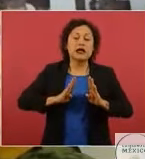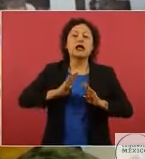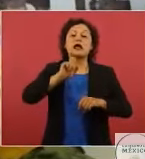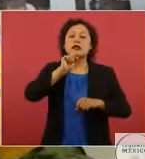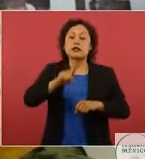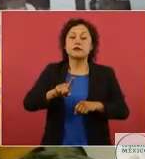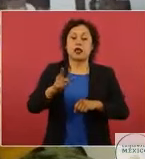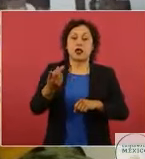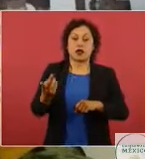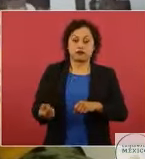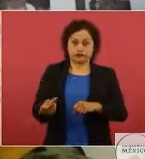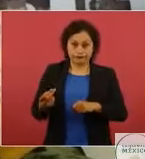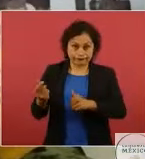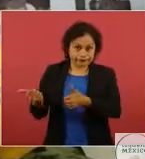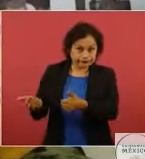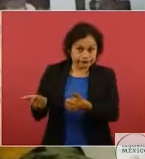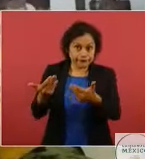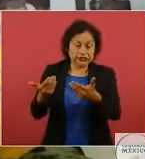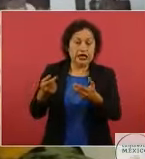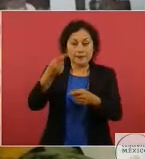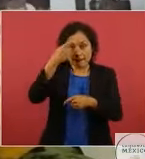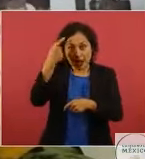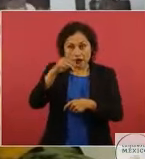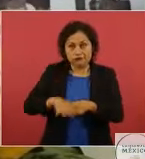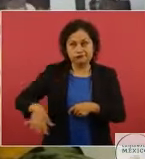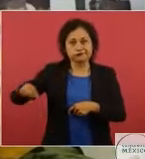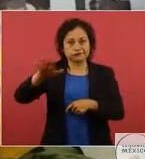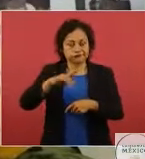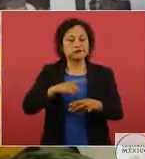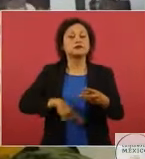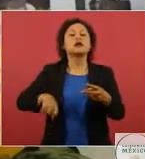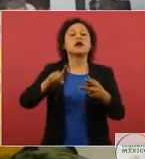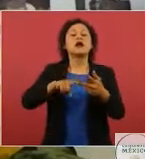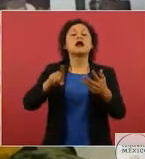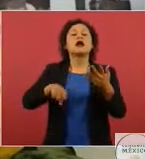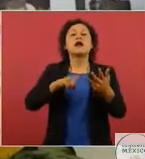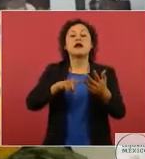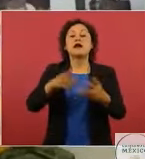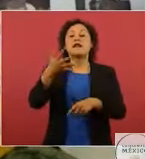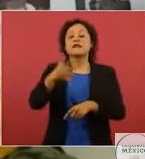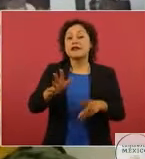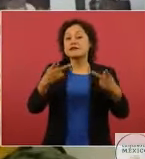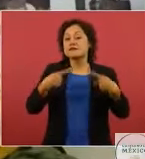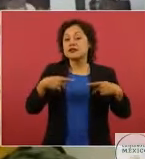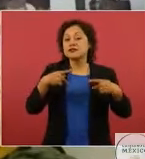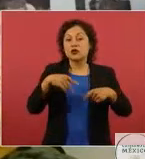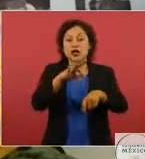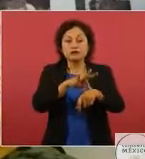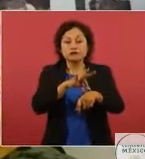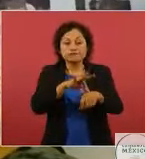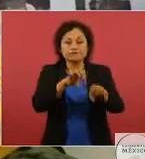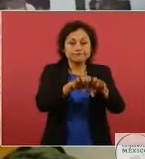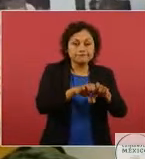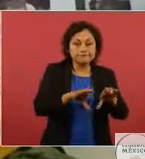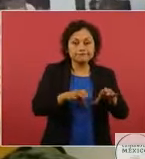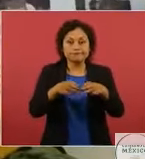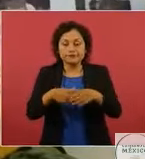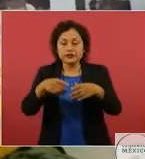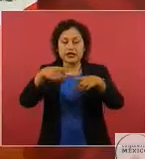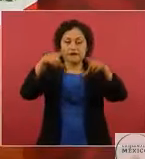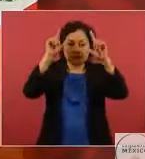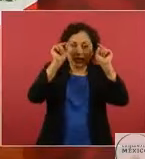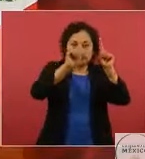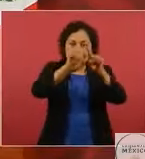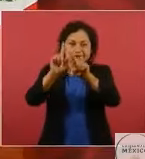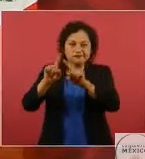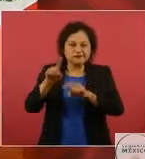lo que es la Fuerza de Tarea de Emergencia Valle de México, diez equipos médicos con enfermeras especialistas de la salud,